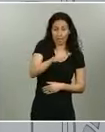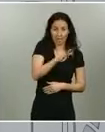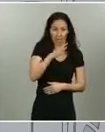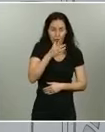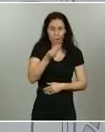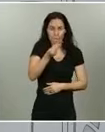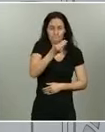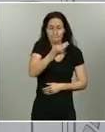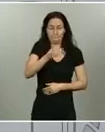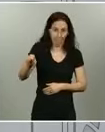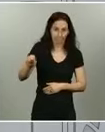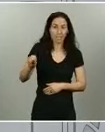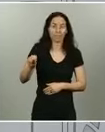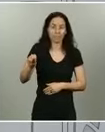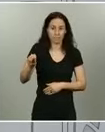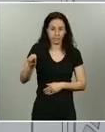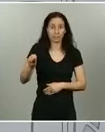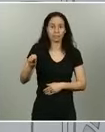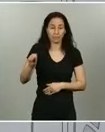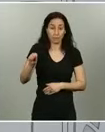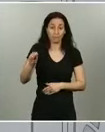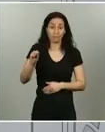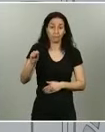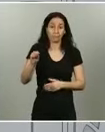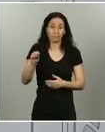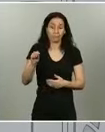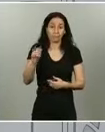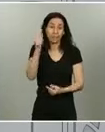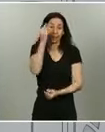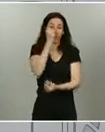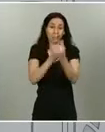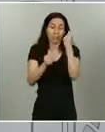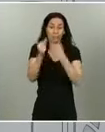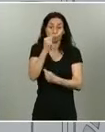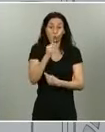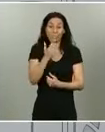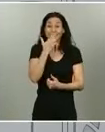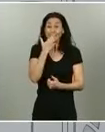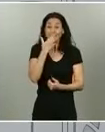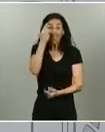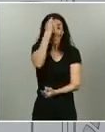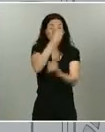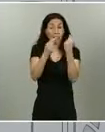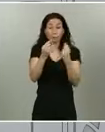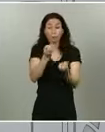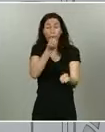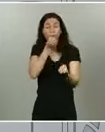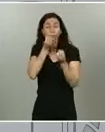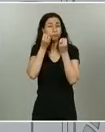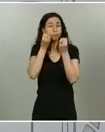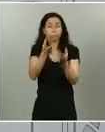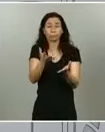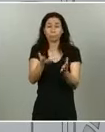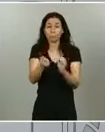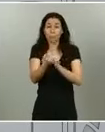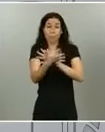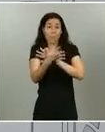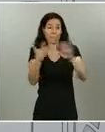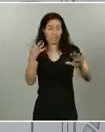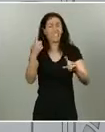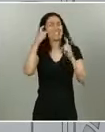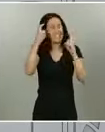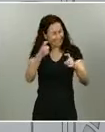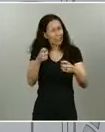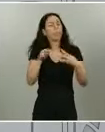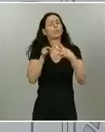tenido. Los datos se pueden dar muy deprisa tratando de ser muy transparentes, pero si